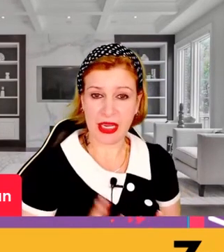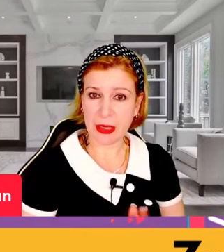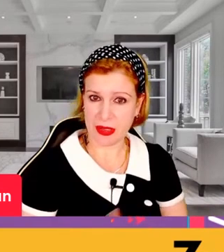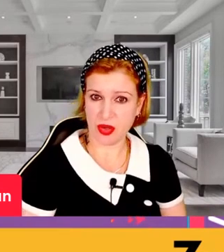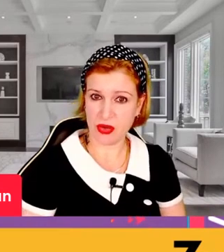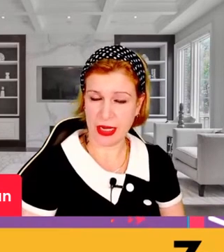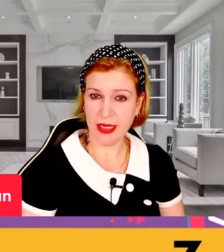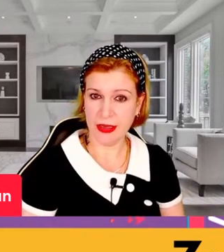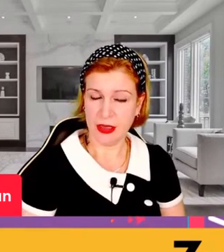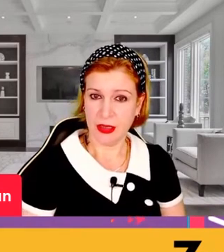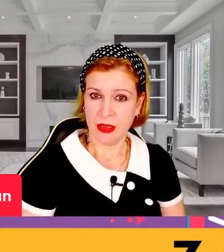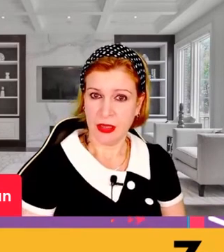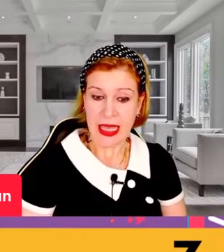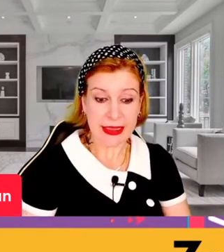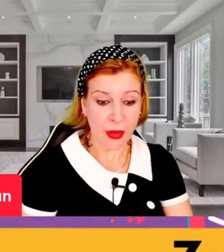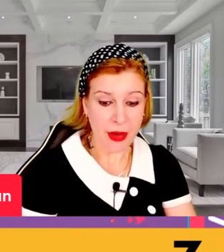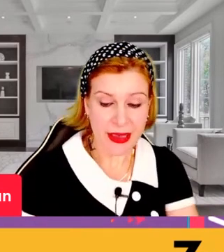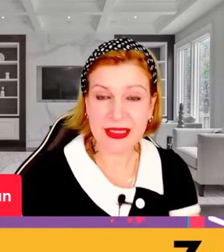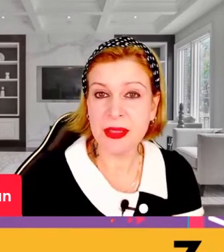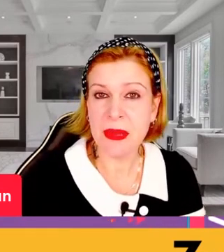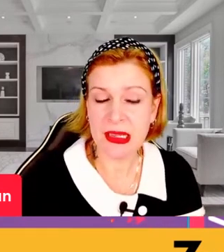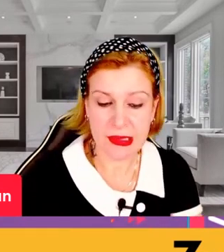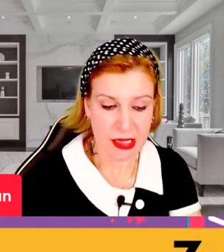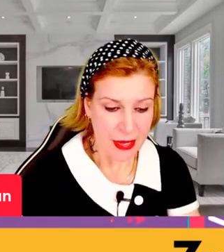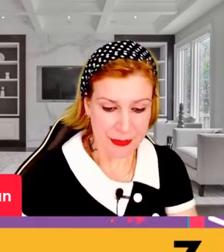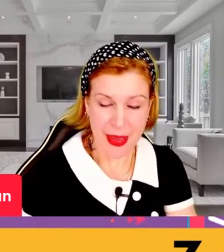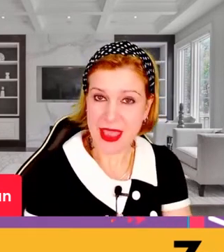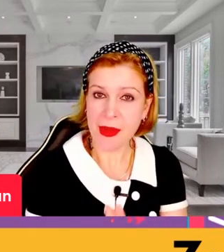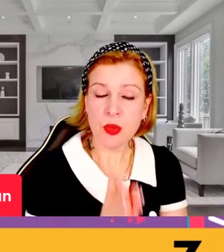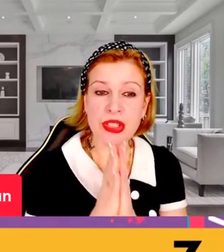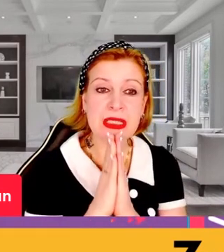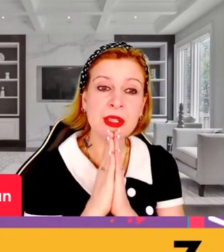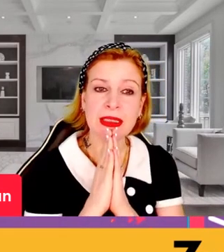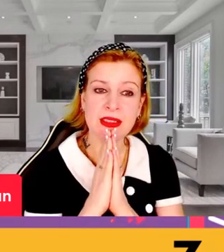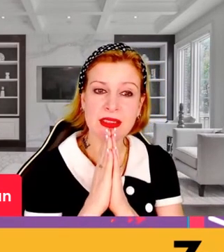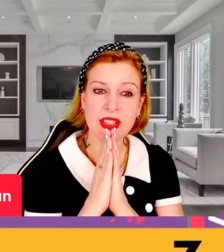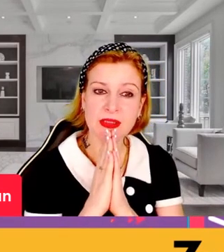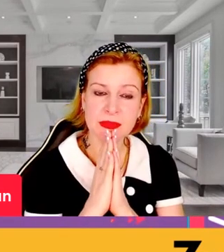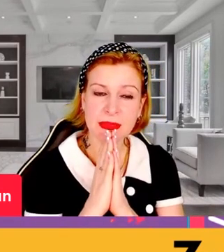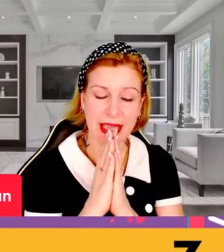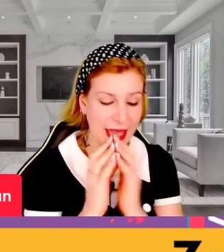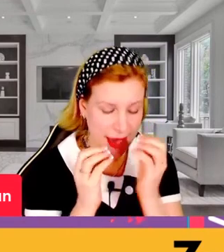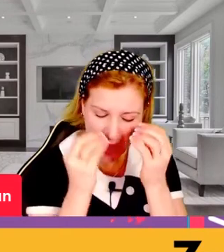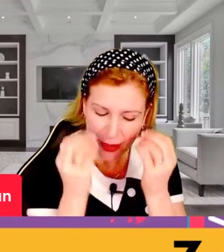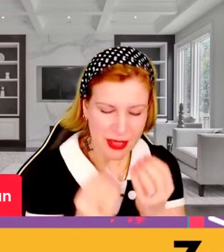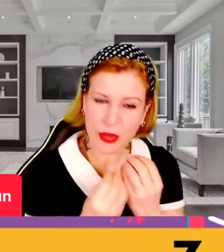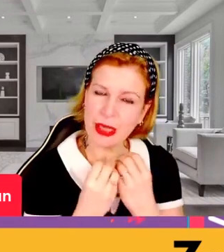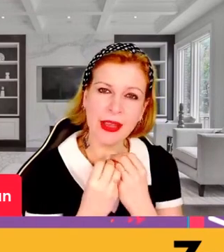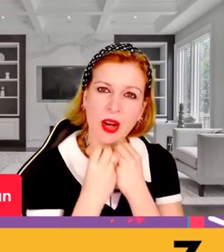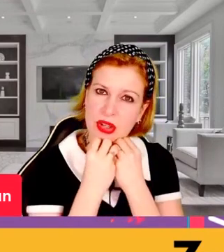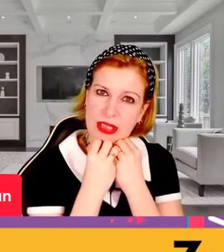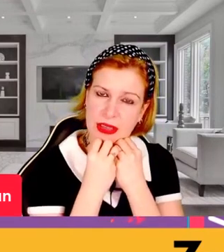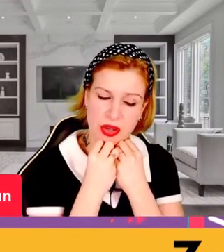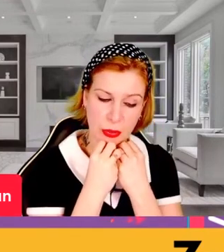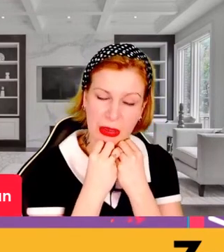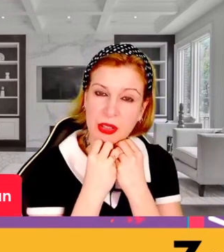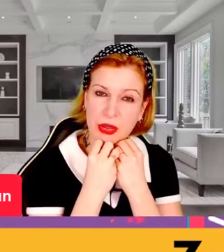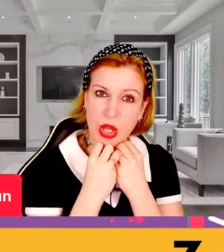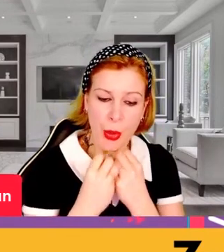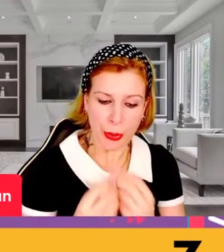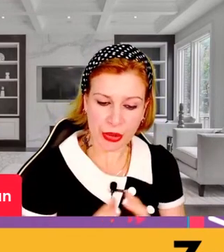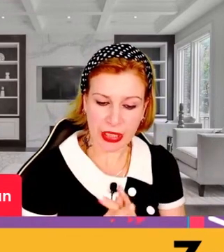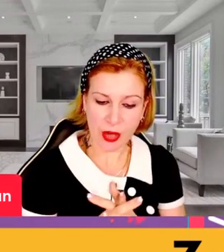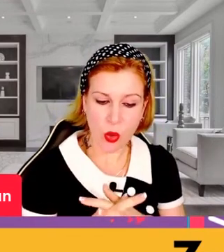al final qué pasó con él. Y te voy a decir más, me llama muchísimo la atención que ella hable sobre estas cosas, señor